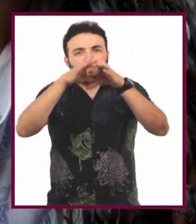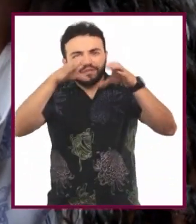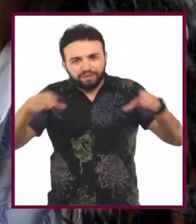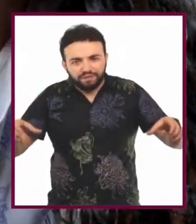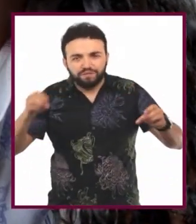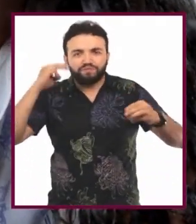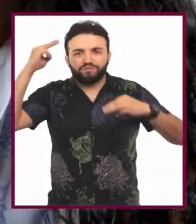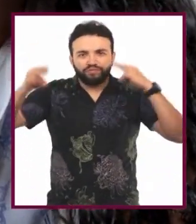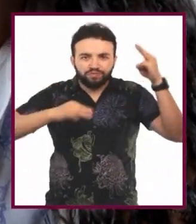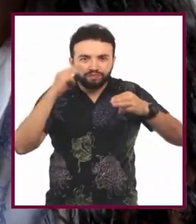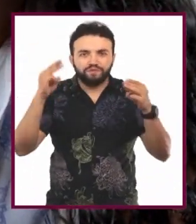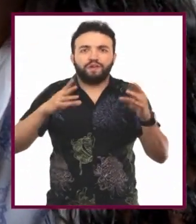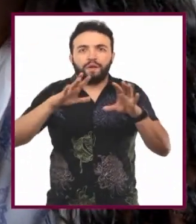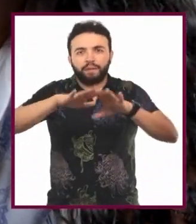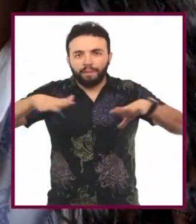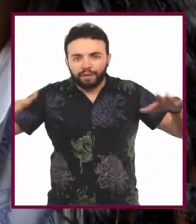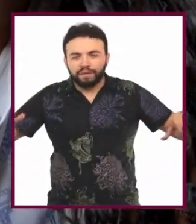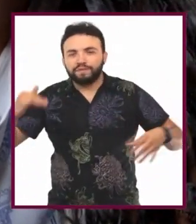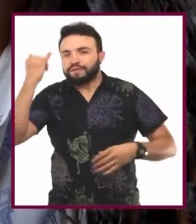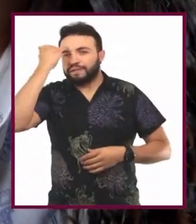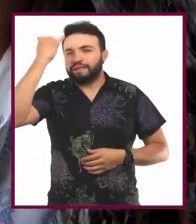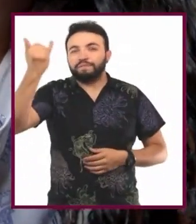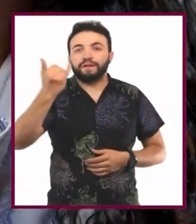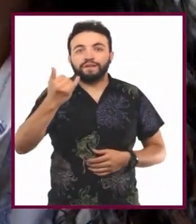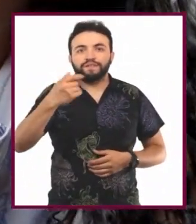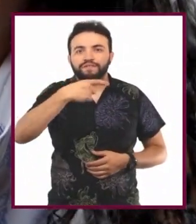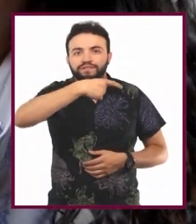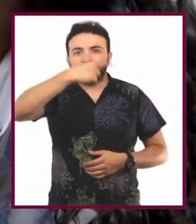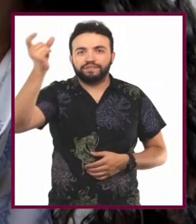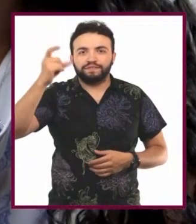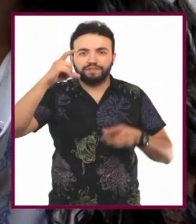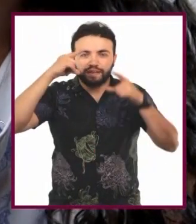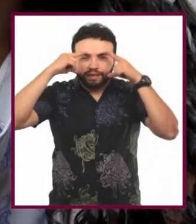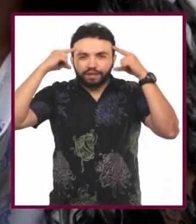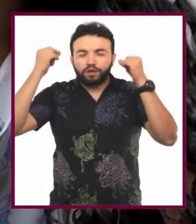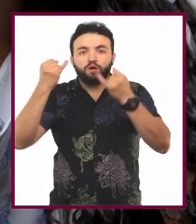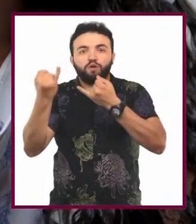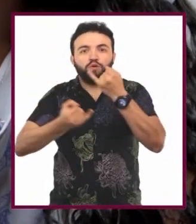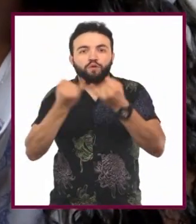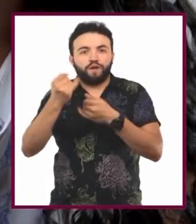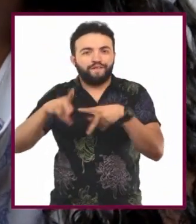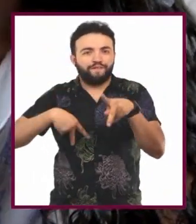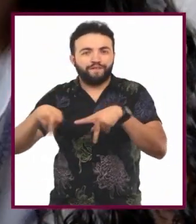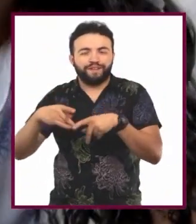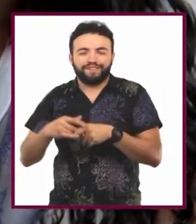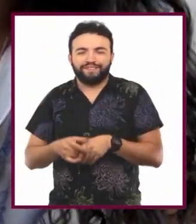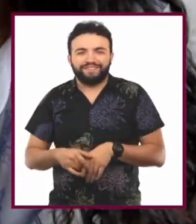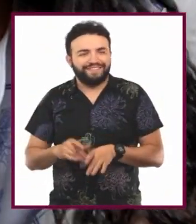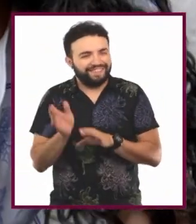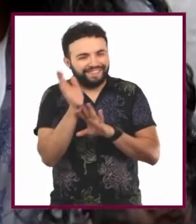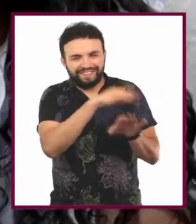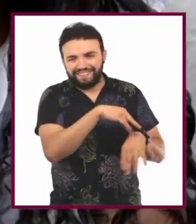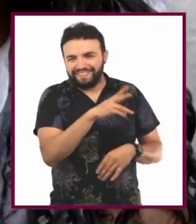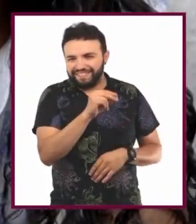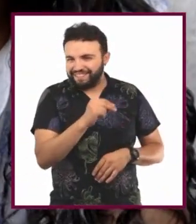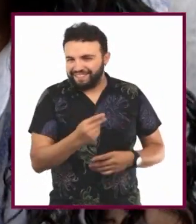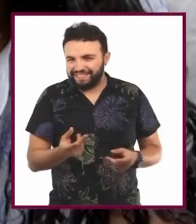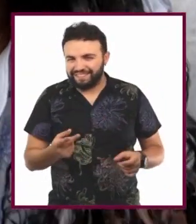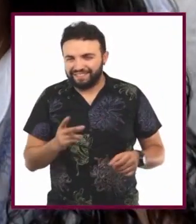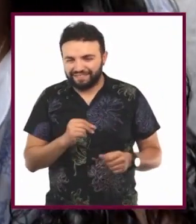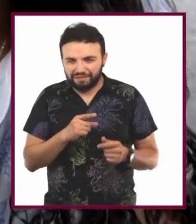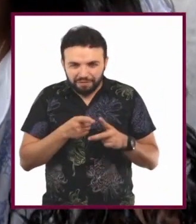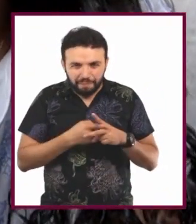playa. imagínate a los alienígenas jugando fútbol playero. No, Darí, por favor. No empieces con el